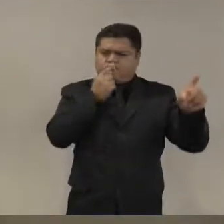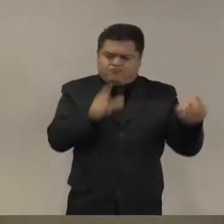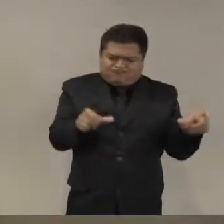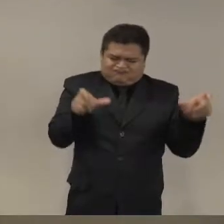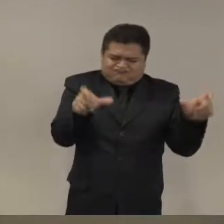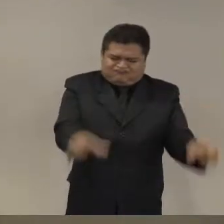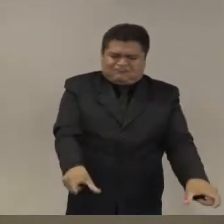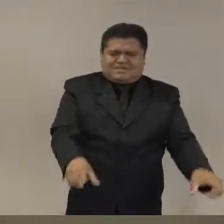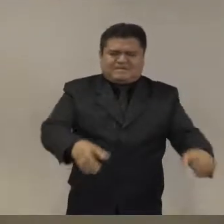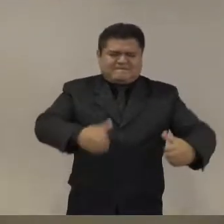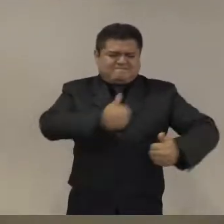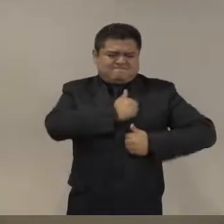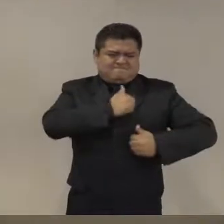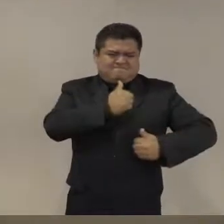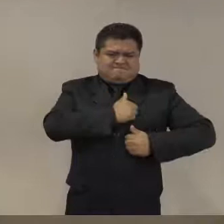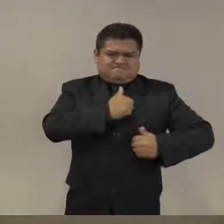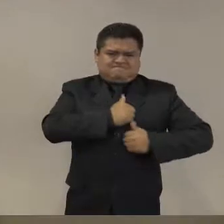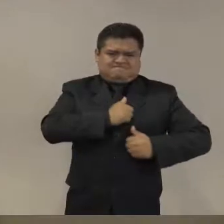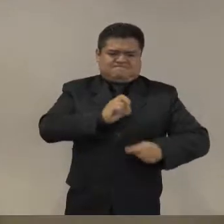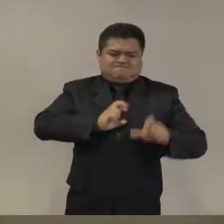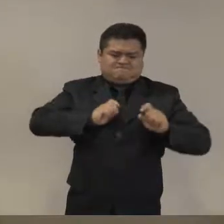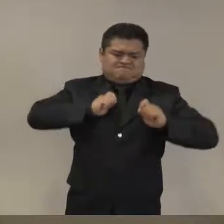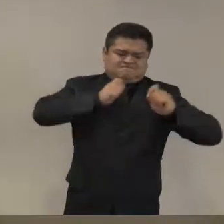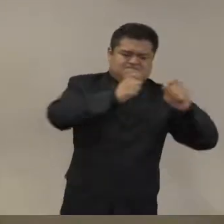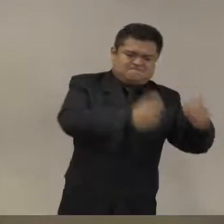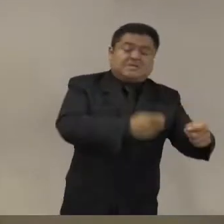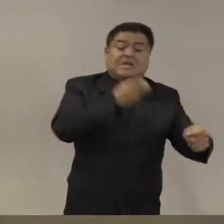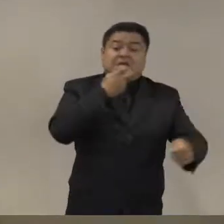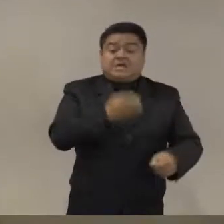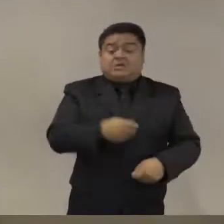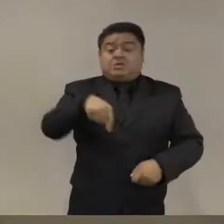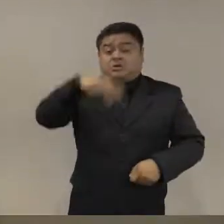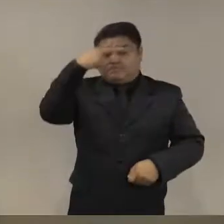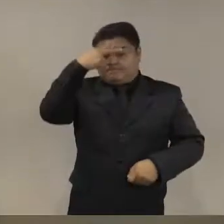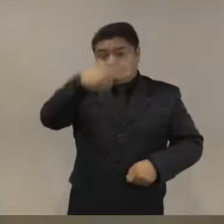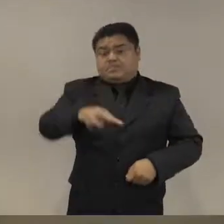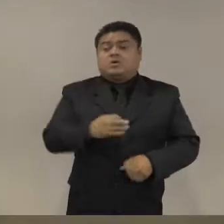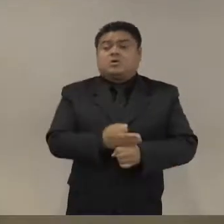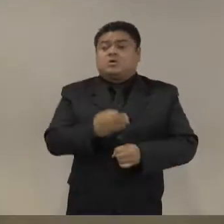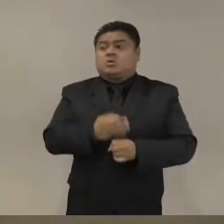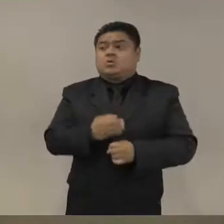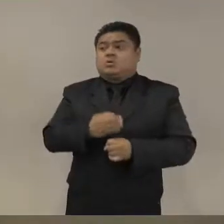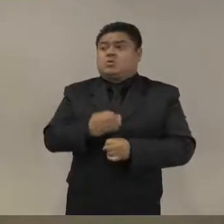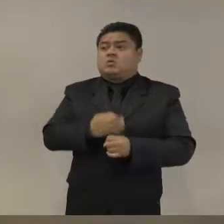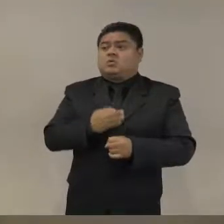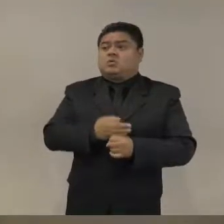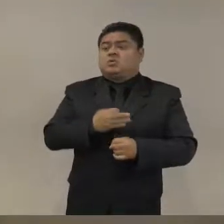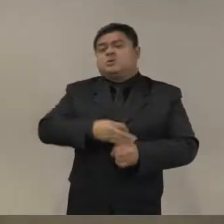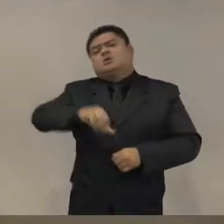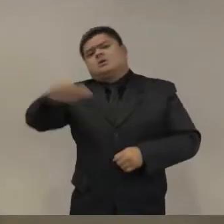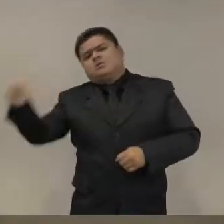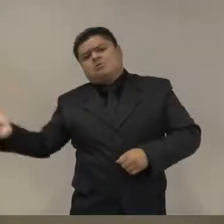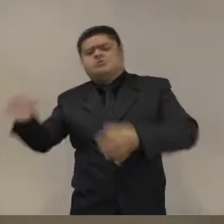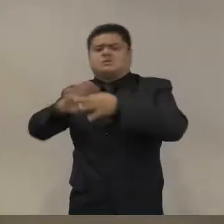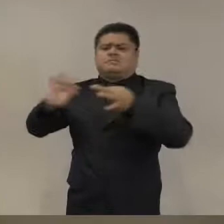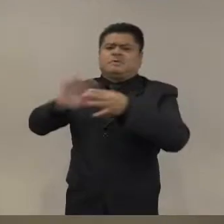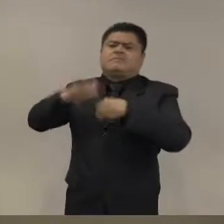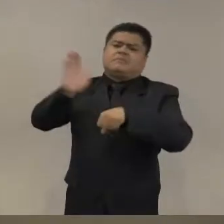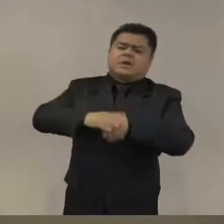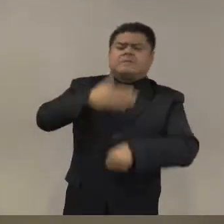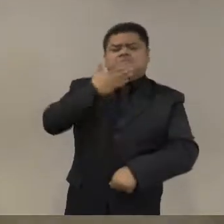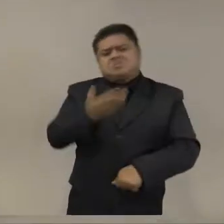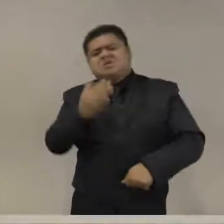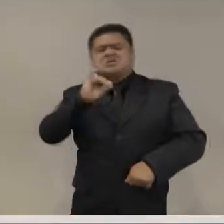está debilitando eso un poco y poniendo más carácter civil, pero otros pueden hablar mucho mejor que yo sobre eso. En